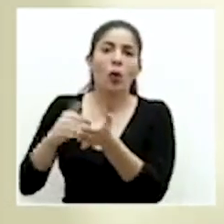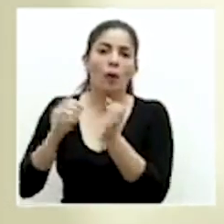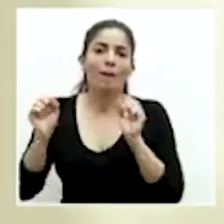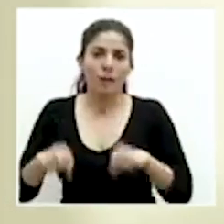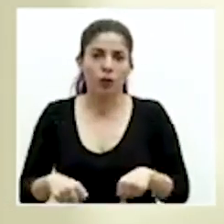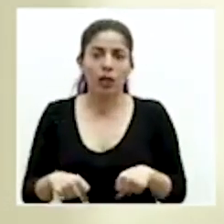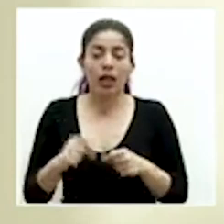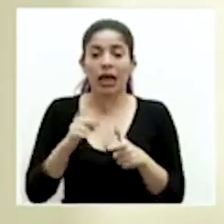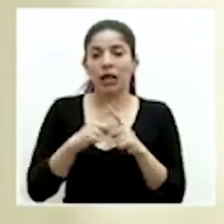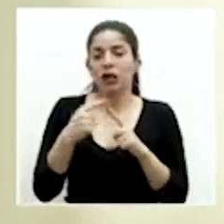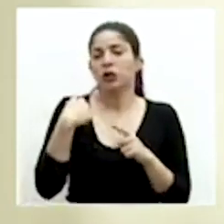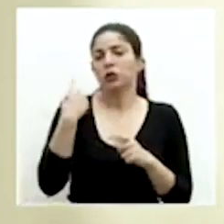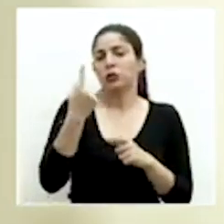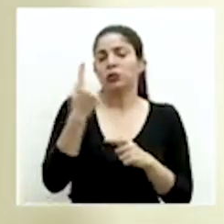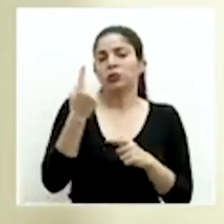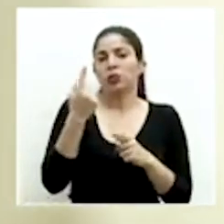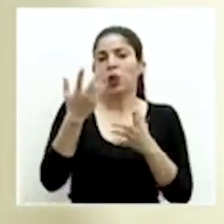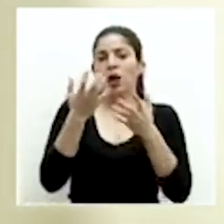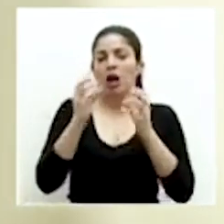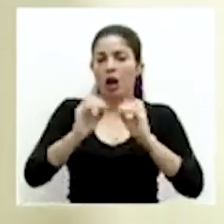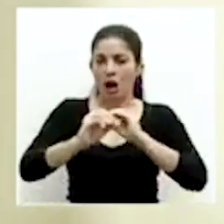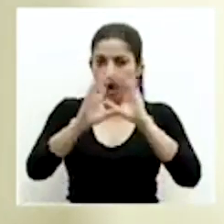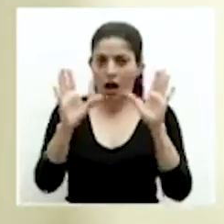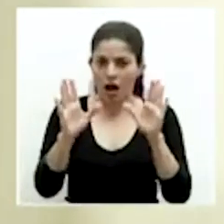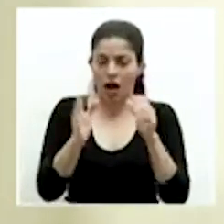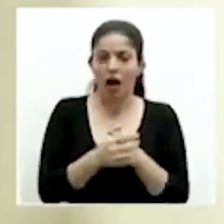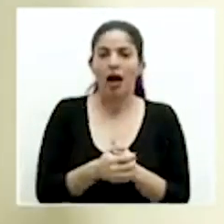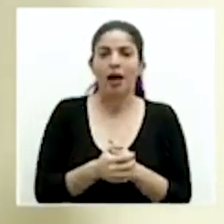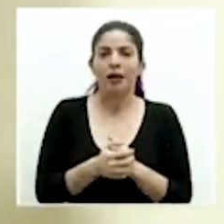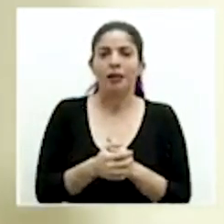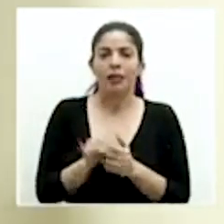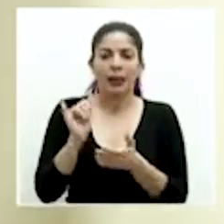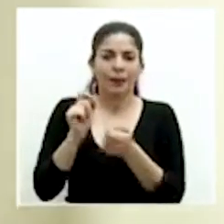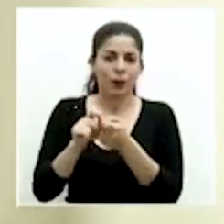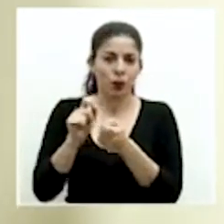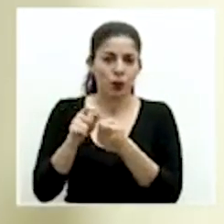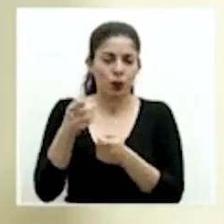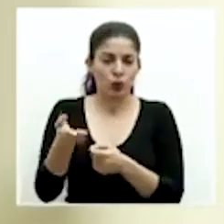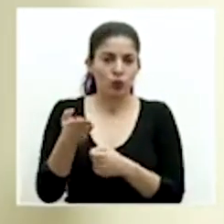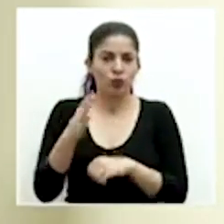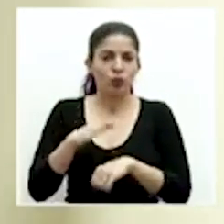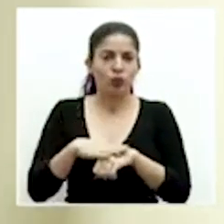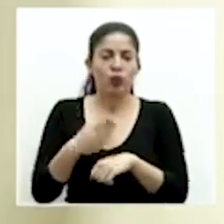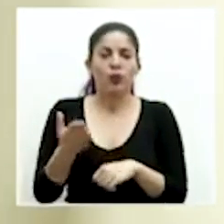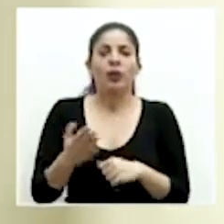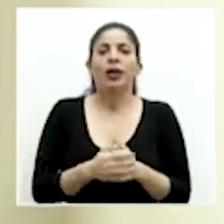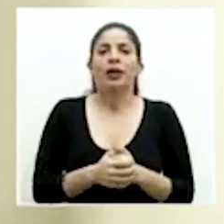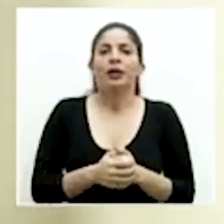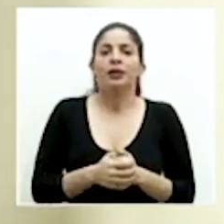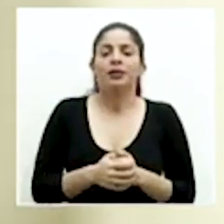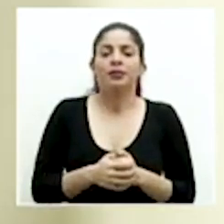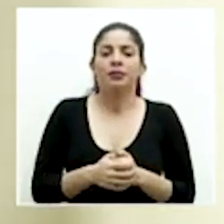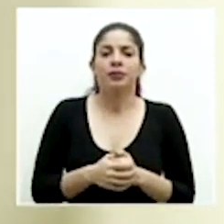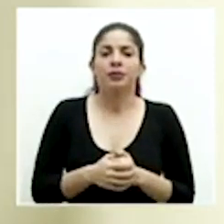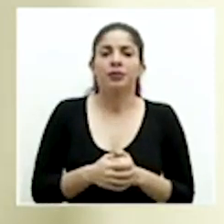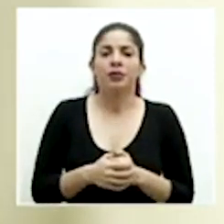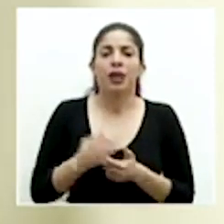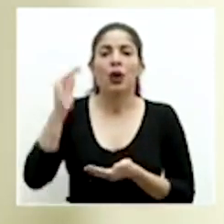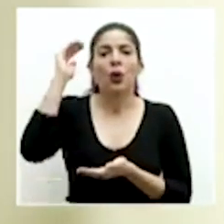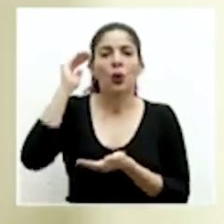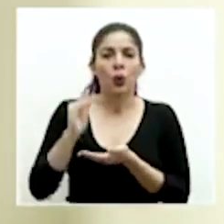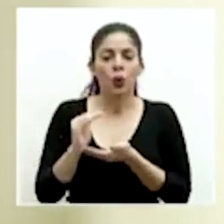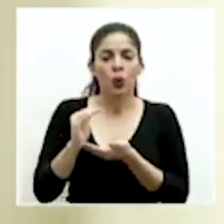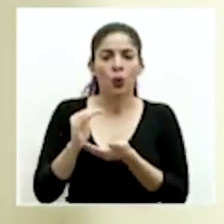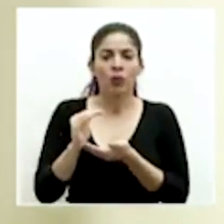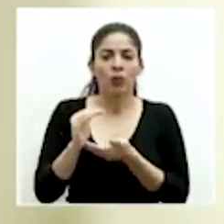Así que nada más quería aclarar ese punto respecto a la reducción,